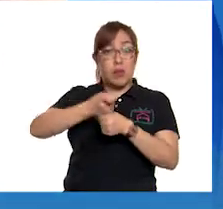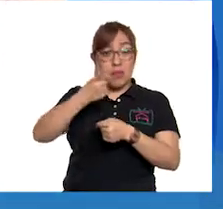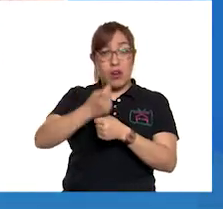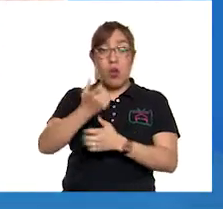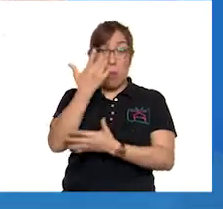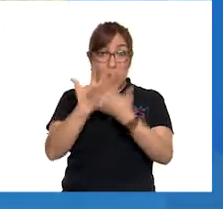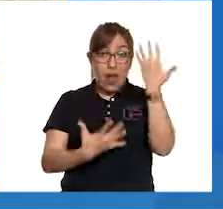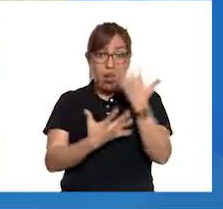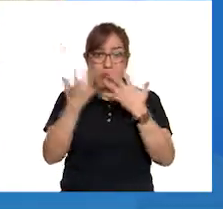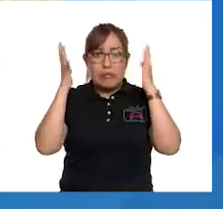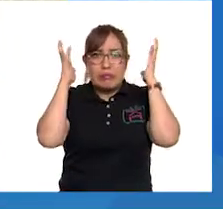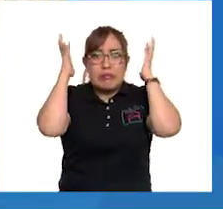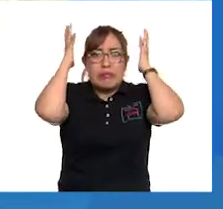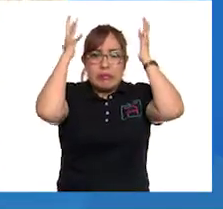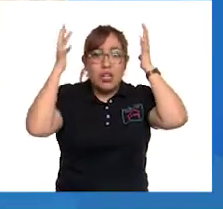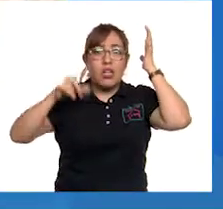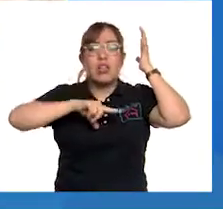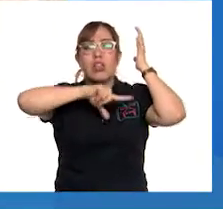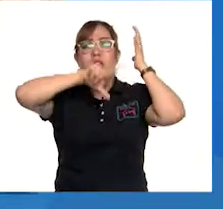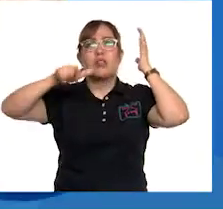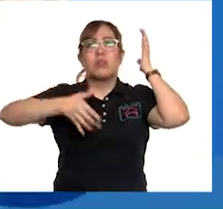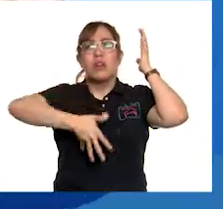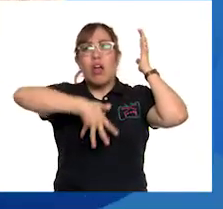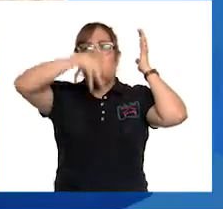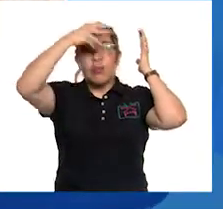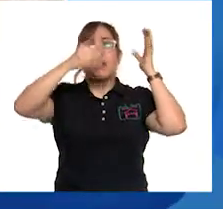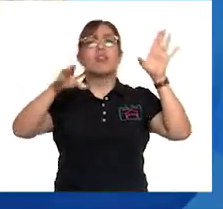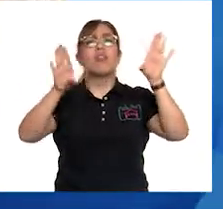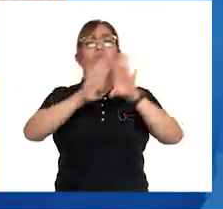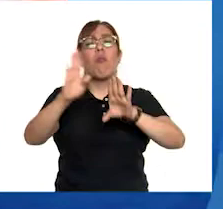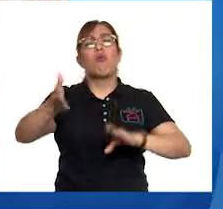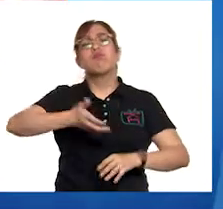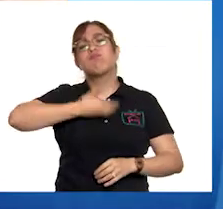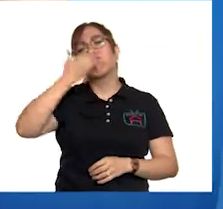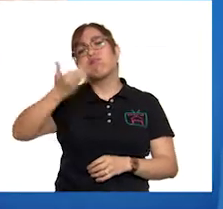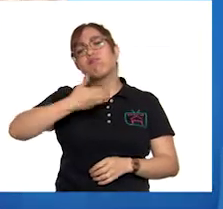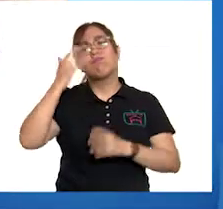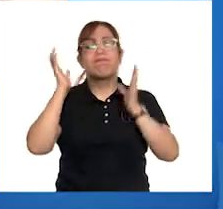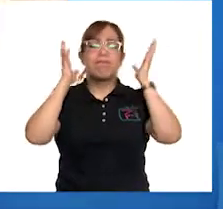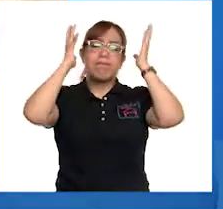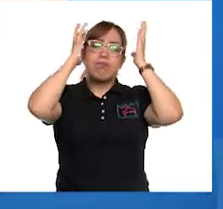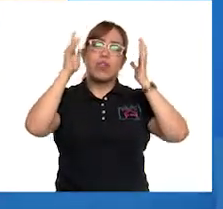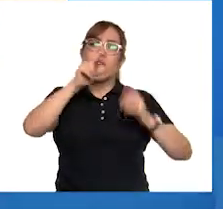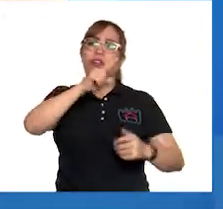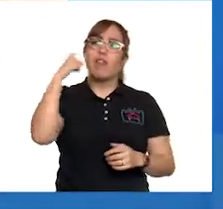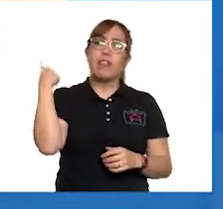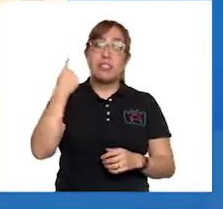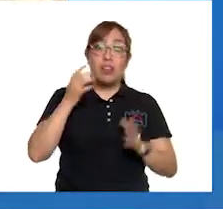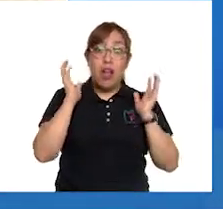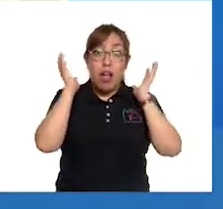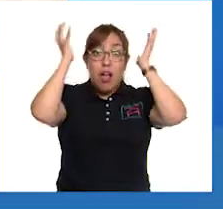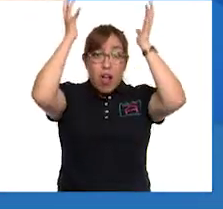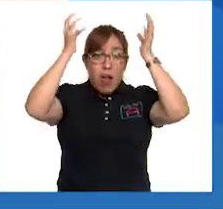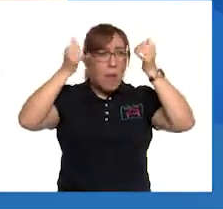ahí vamos sin manos. Con la cabeza bien derechita. Y 15 litros arriba.